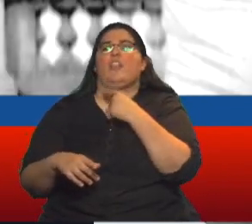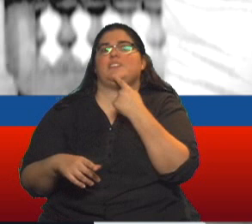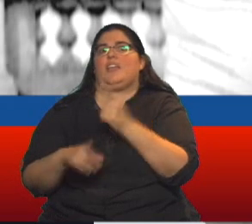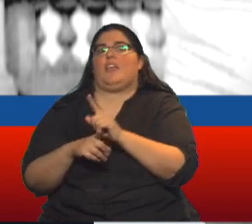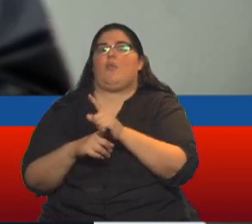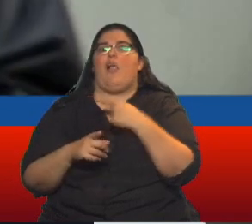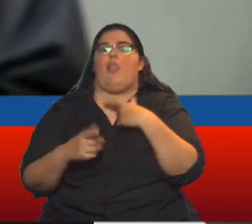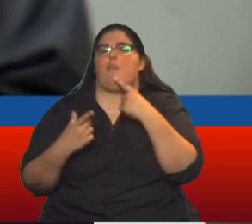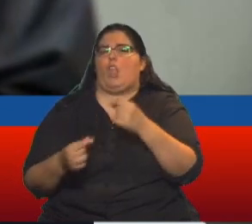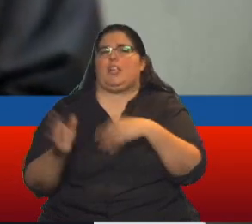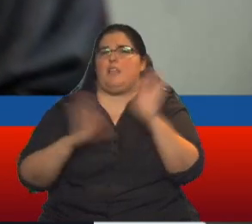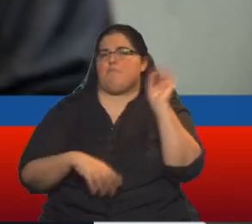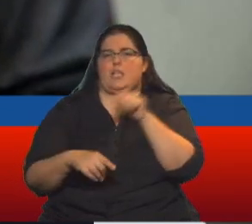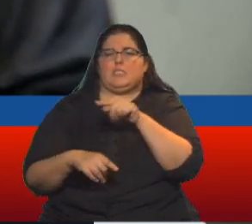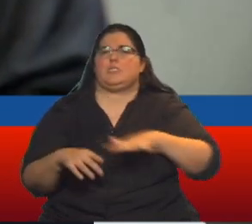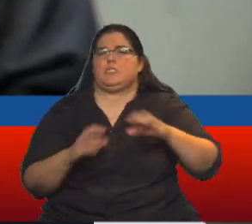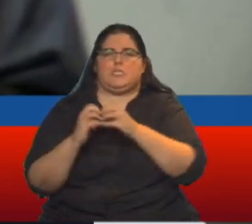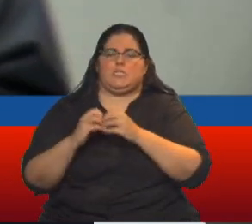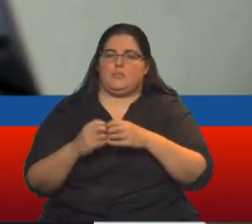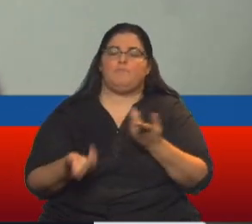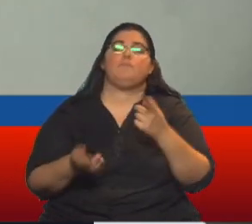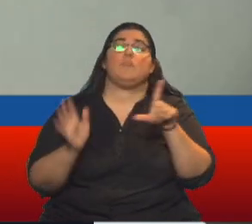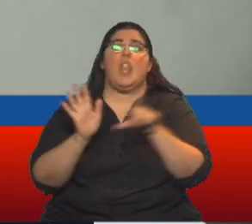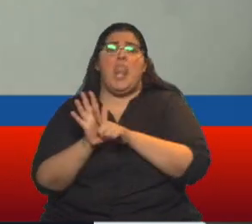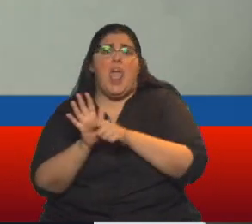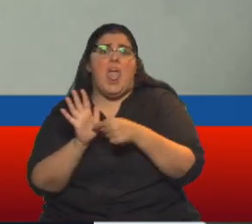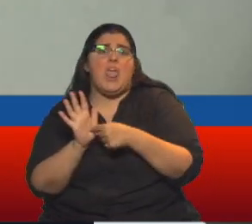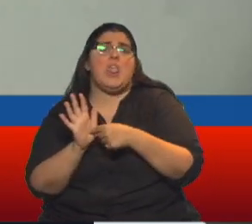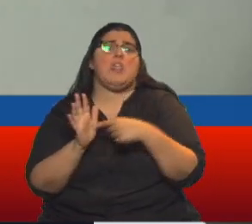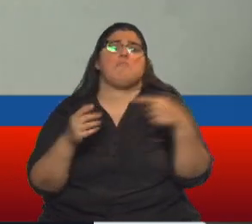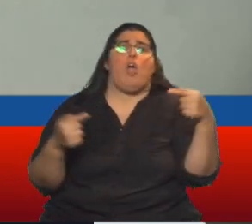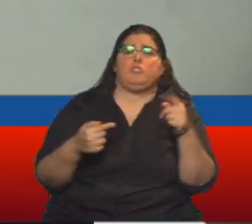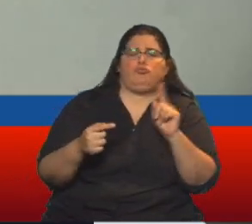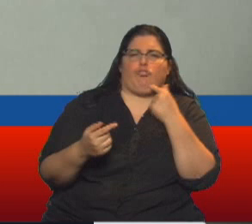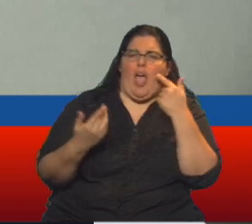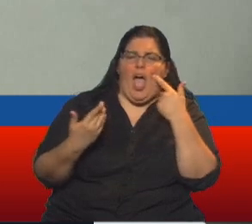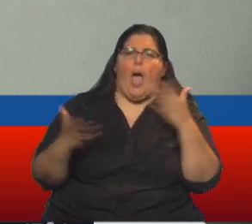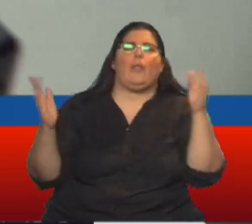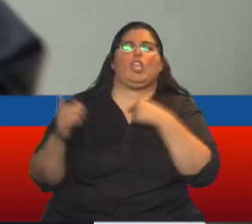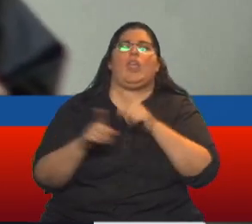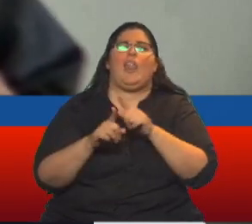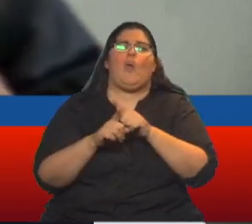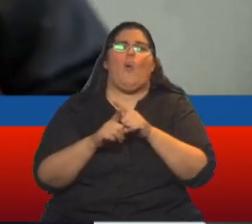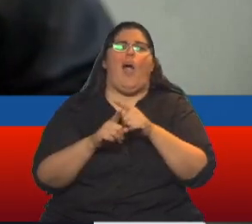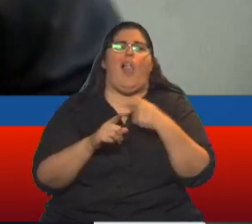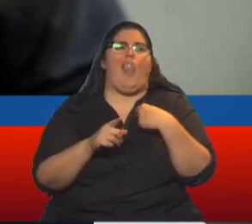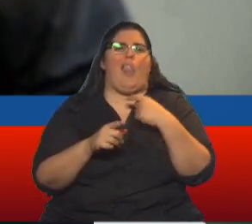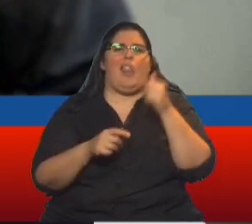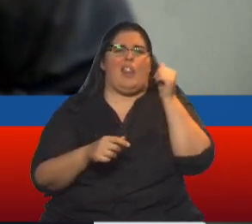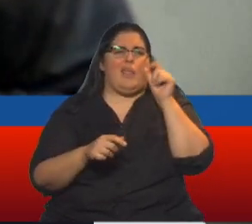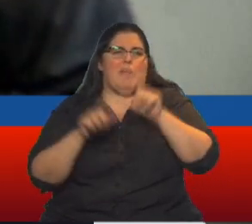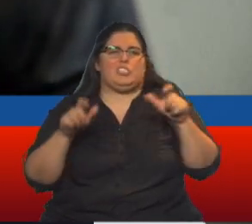conflictivas. Ni la Constitución ni la ley están abiertas a ser sujetas del pisoteo de nadie